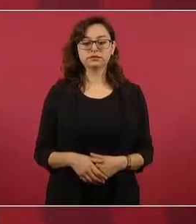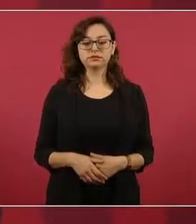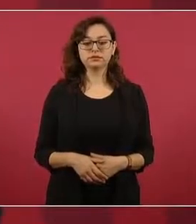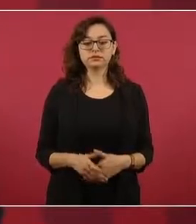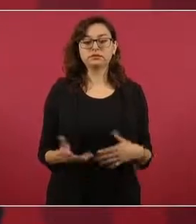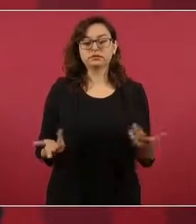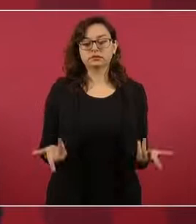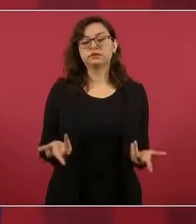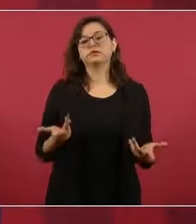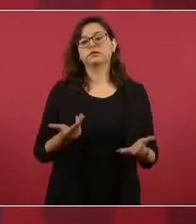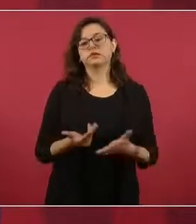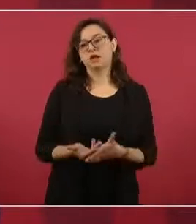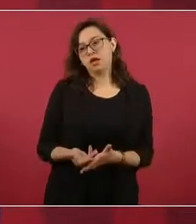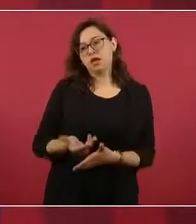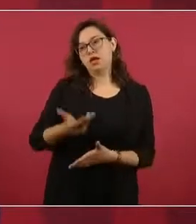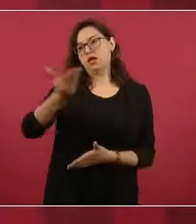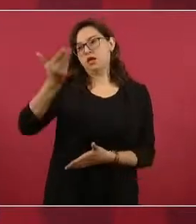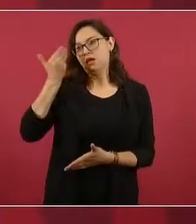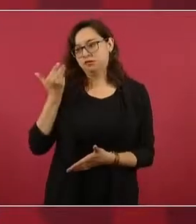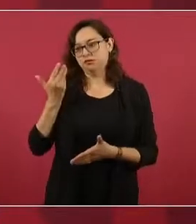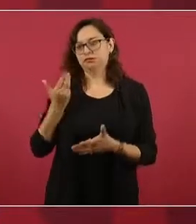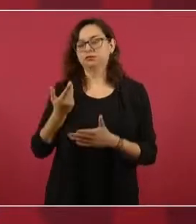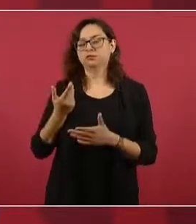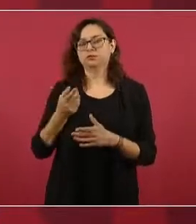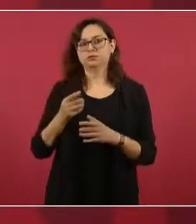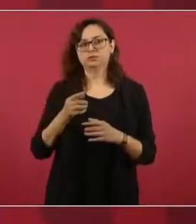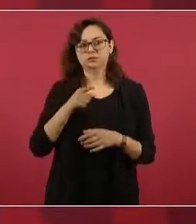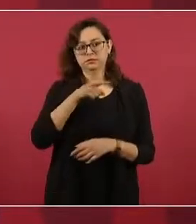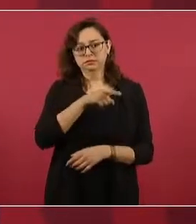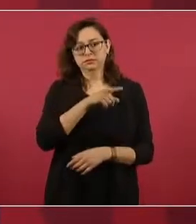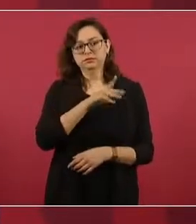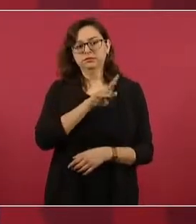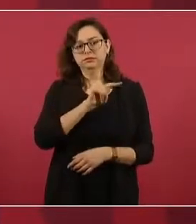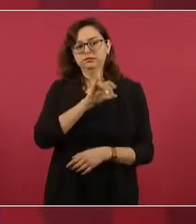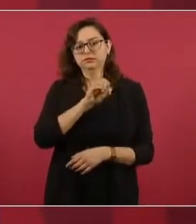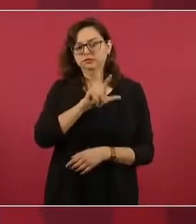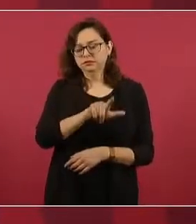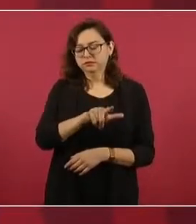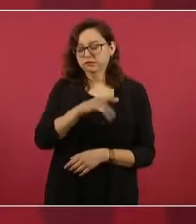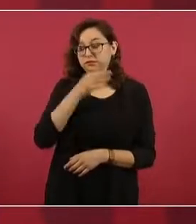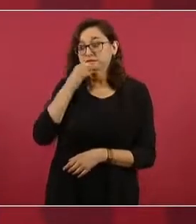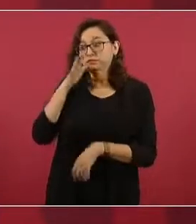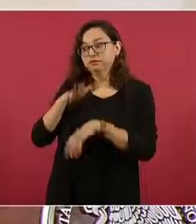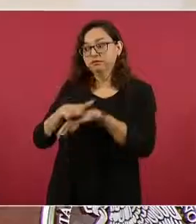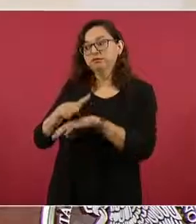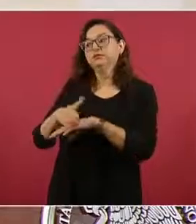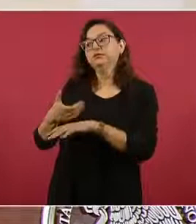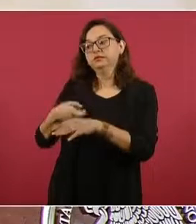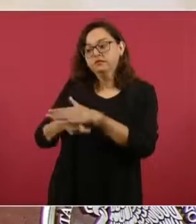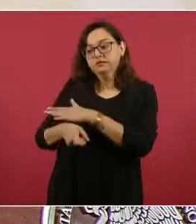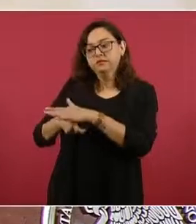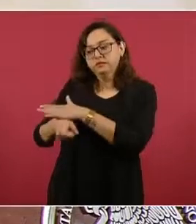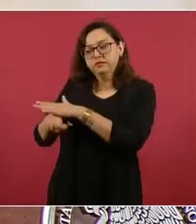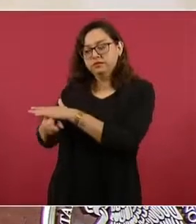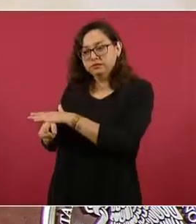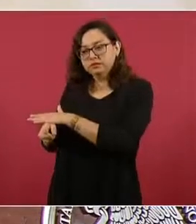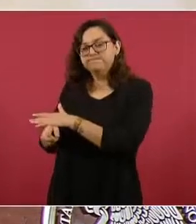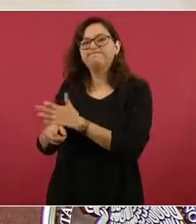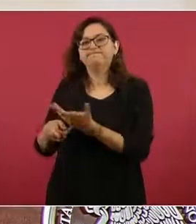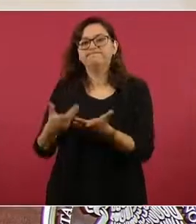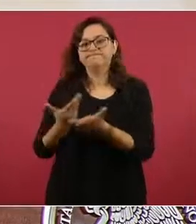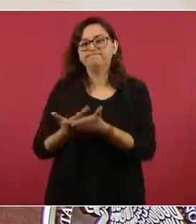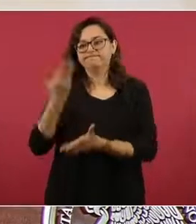que se dieron a conocer los hechos. Para que se tengan los antecedentes, esta